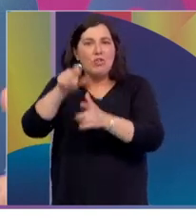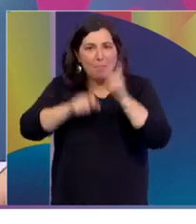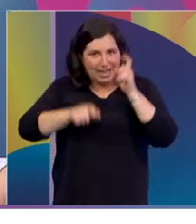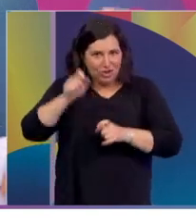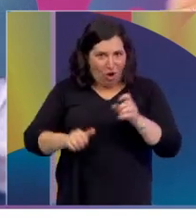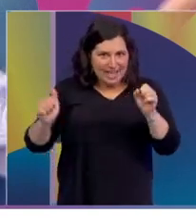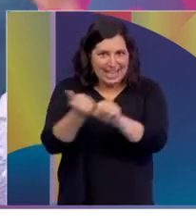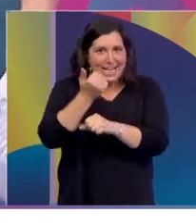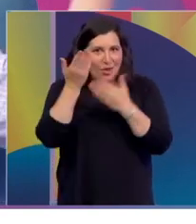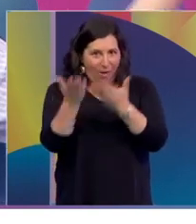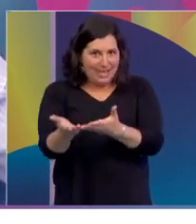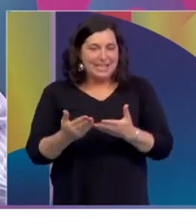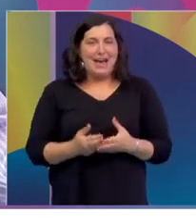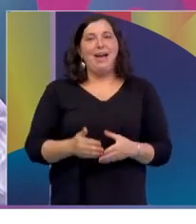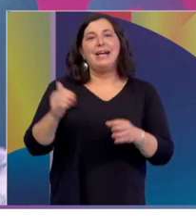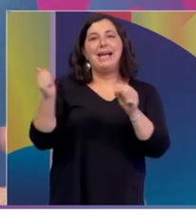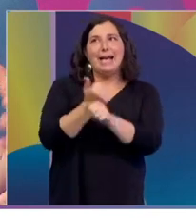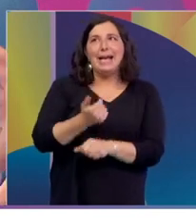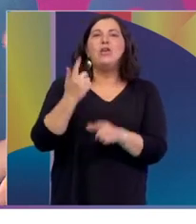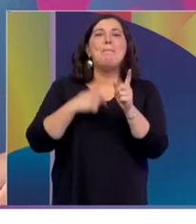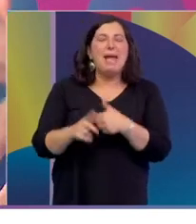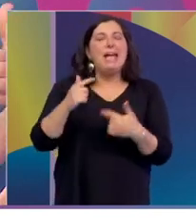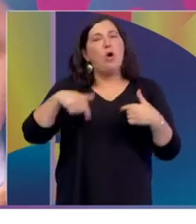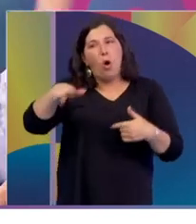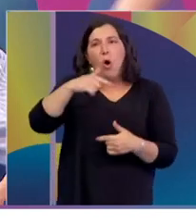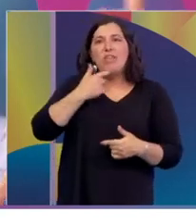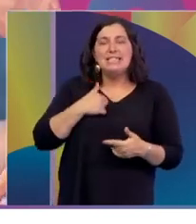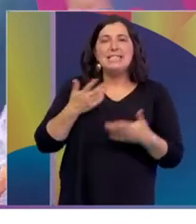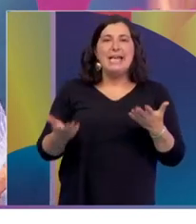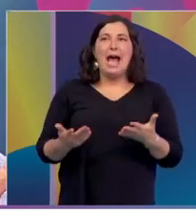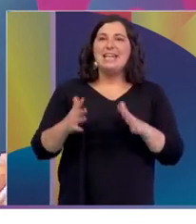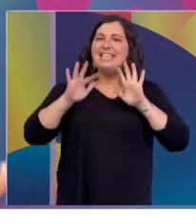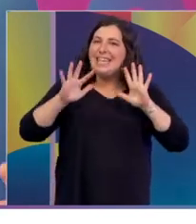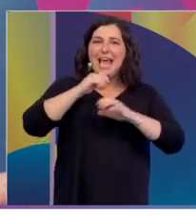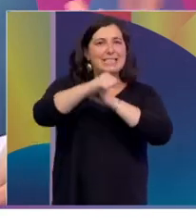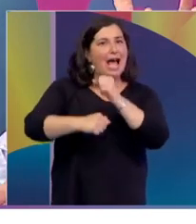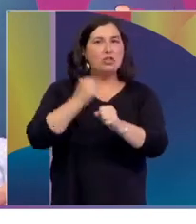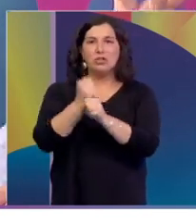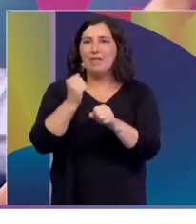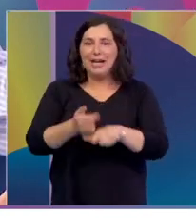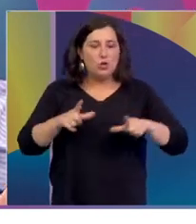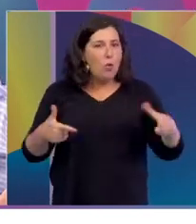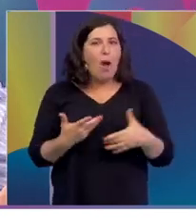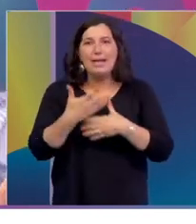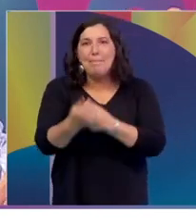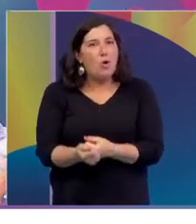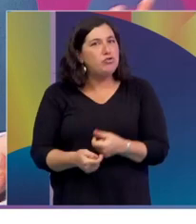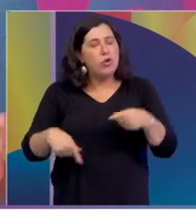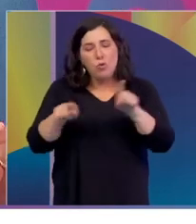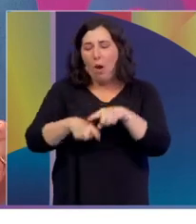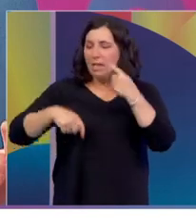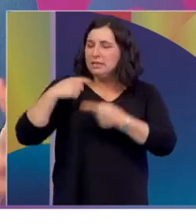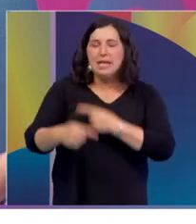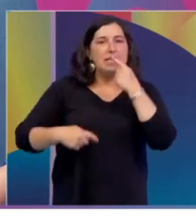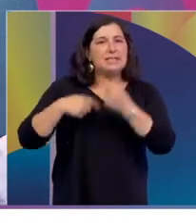es cómo hace 10 años que viene trabajando, cómo a pesar de no tener apoyos, sigue y persiste. La mezcla entre su historia personal que la lleva y la